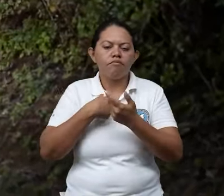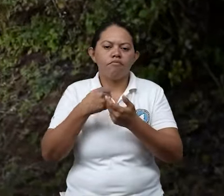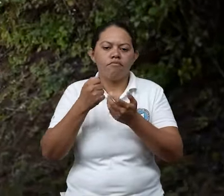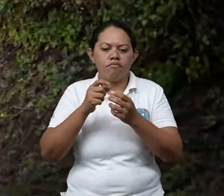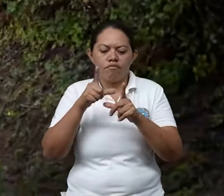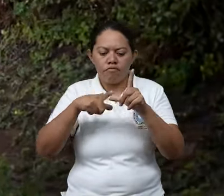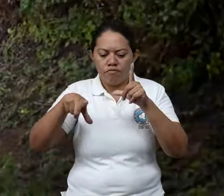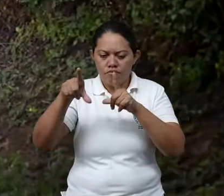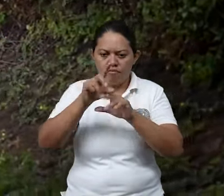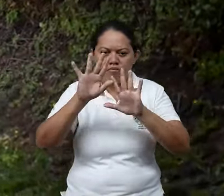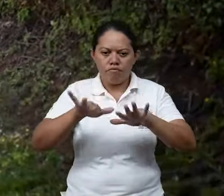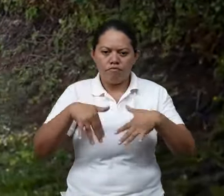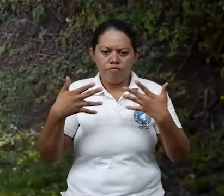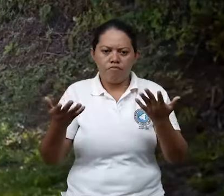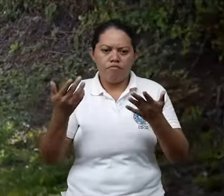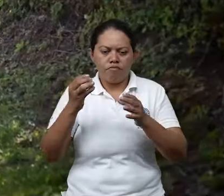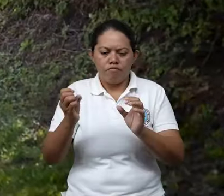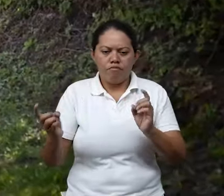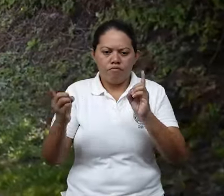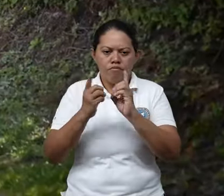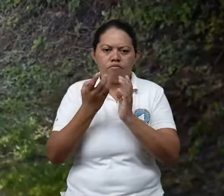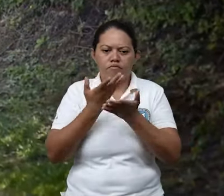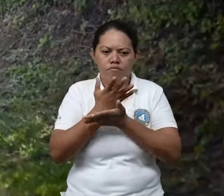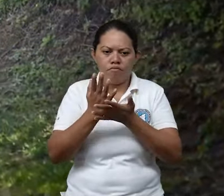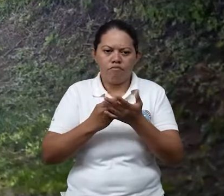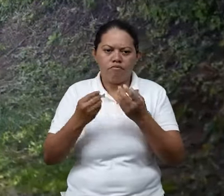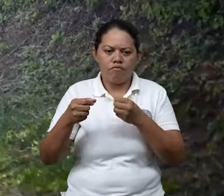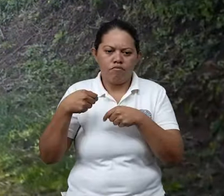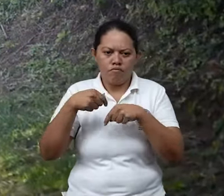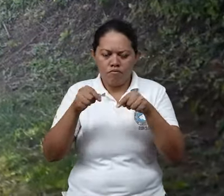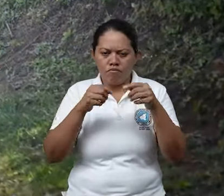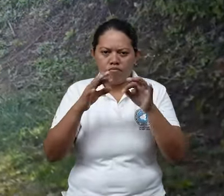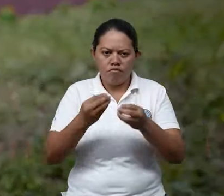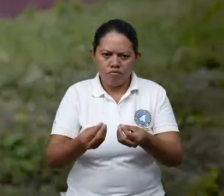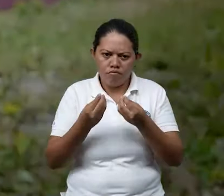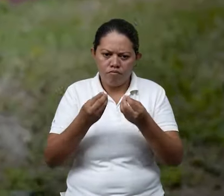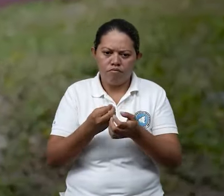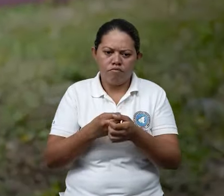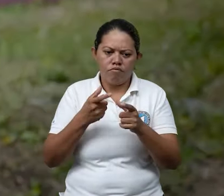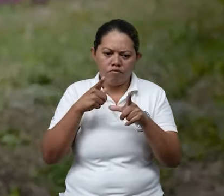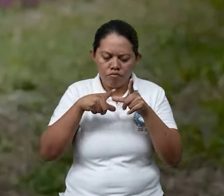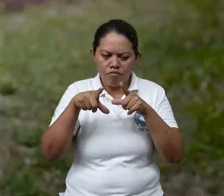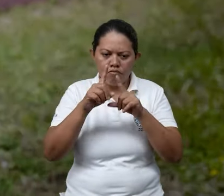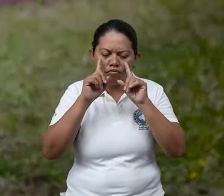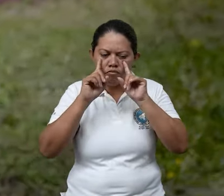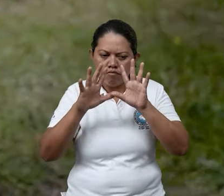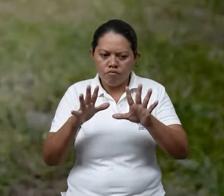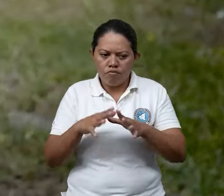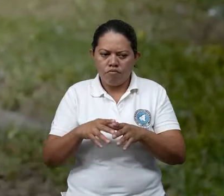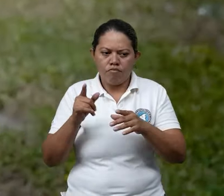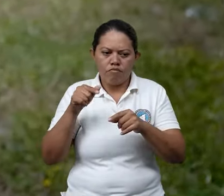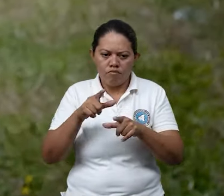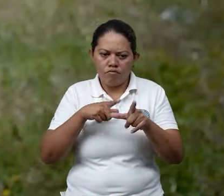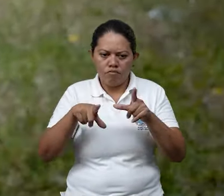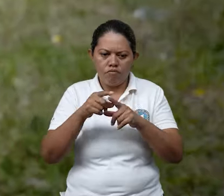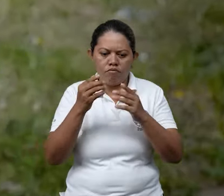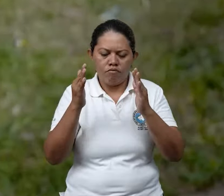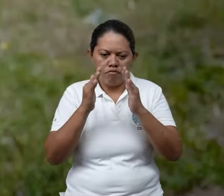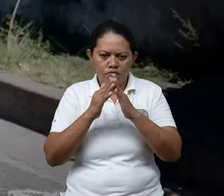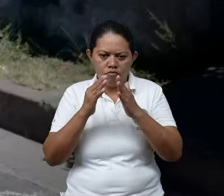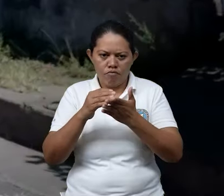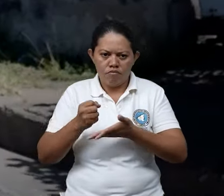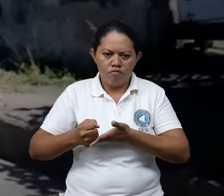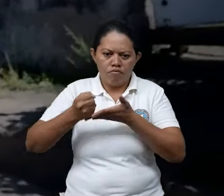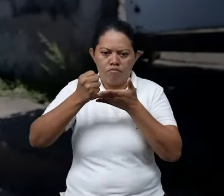del territorio, pero también contienen la identificación de rutas de evacuación, de zonas de seguridad, de centros de albergues, casas